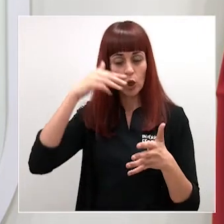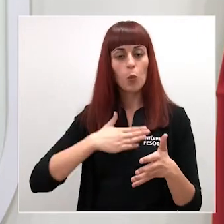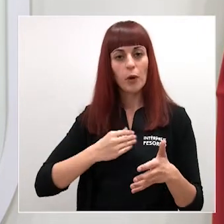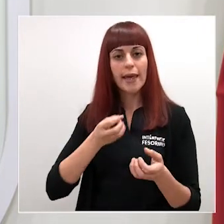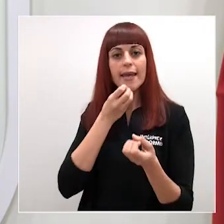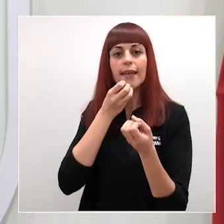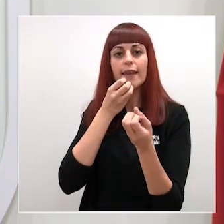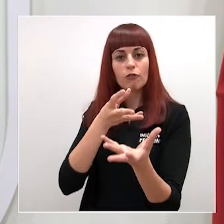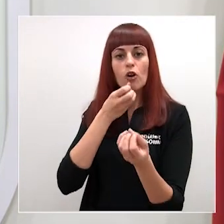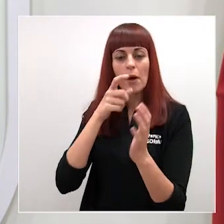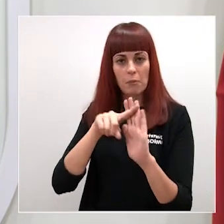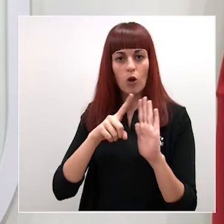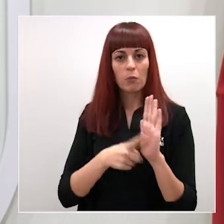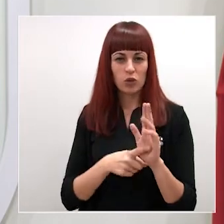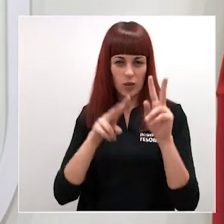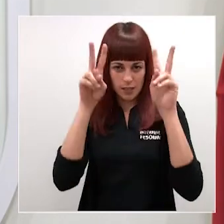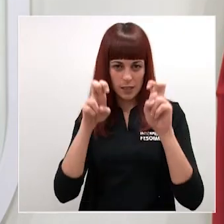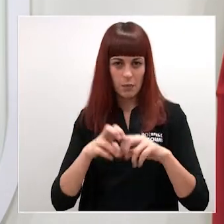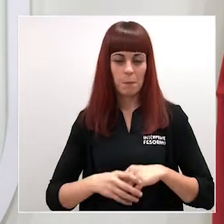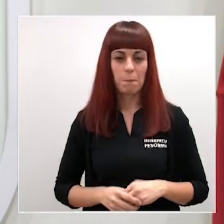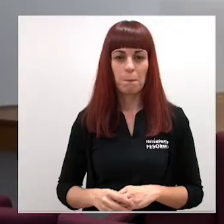informar de esa cuestión